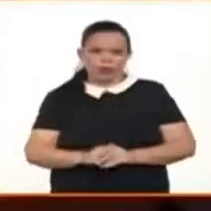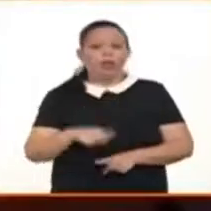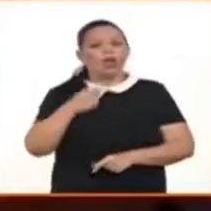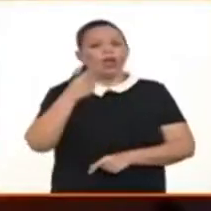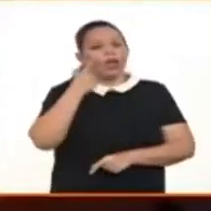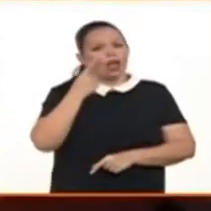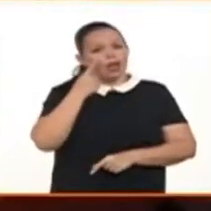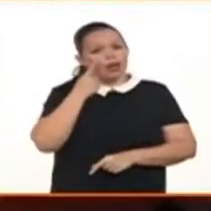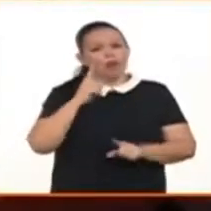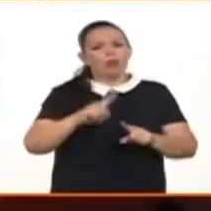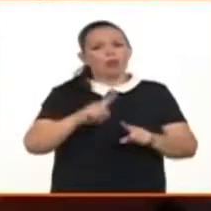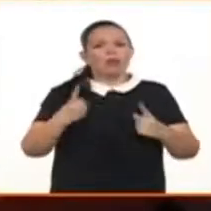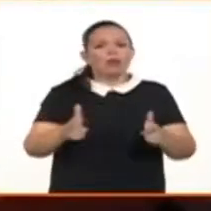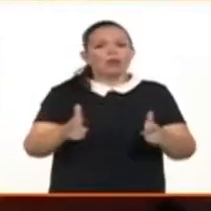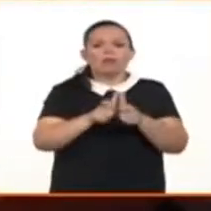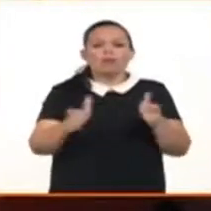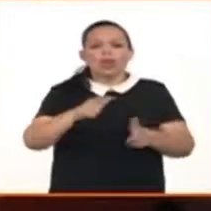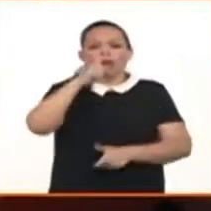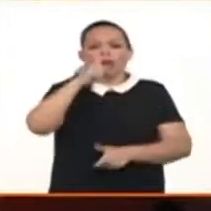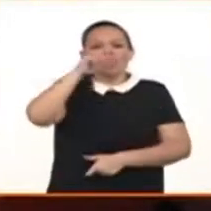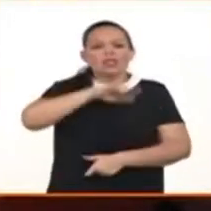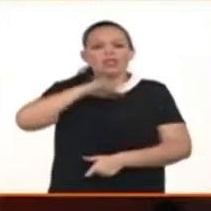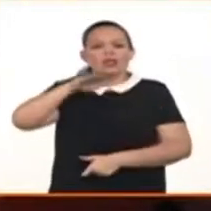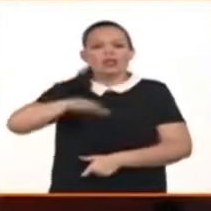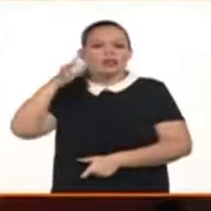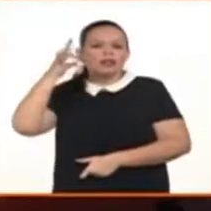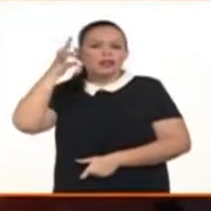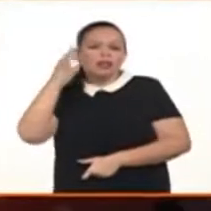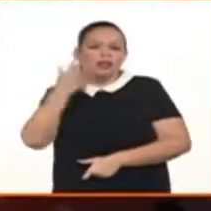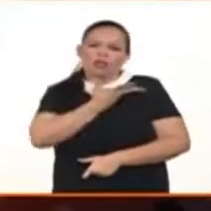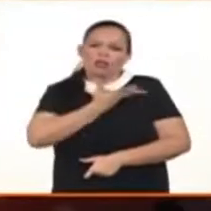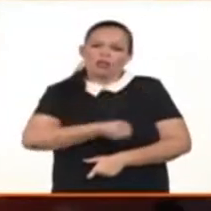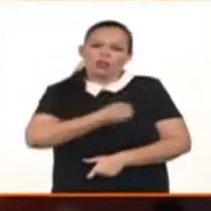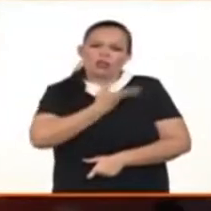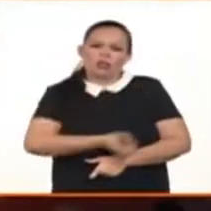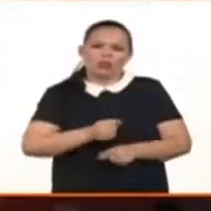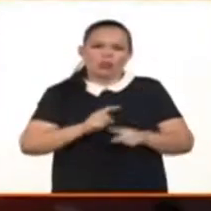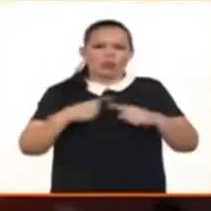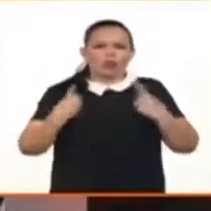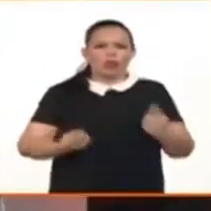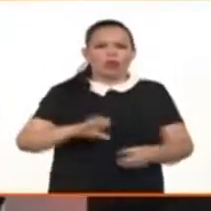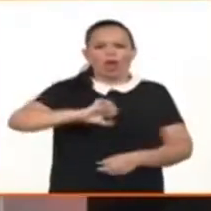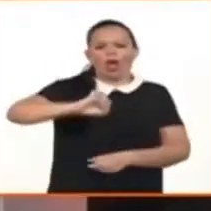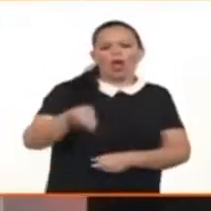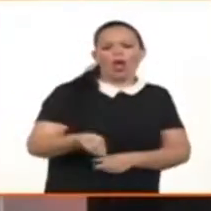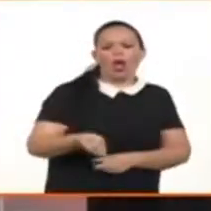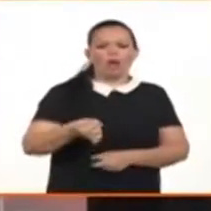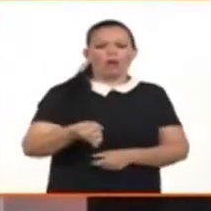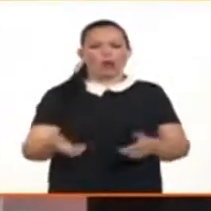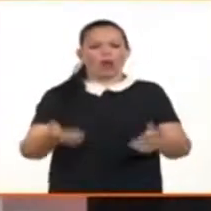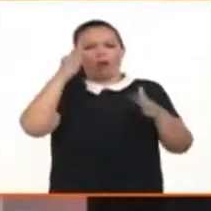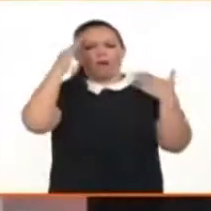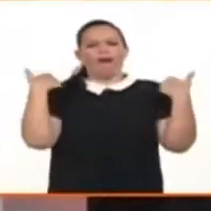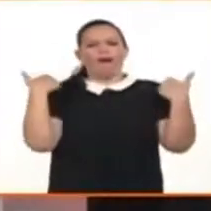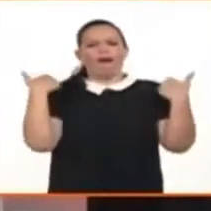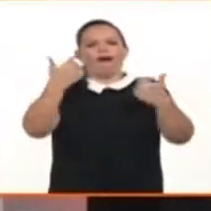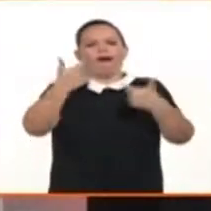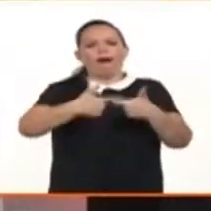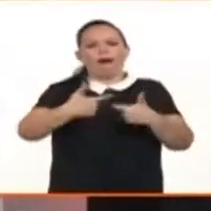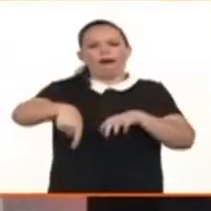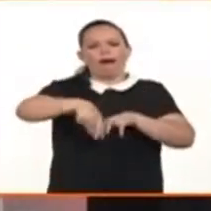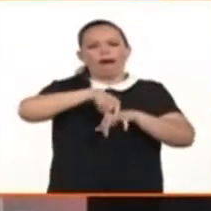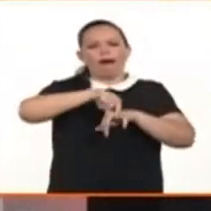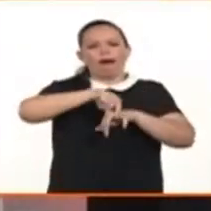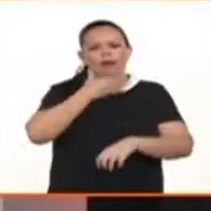víctimas de esta situación. Es decir, cuando pudiera estar hablando sin parar de todos los elementos que se